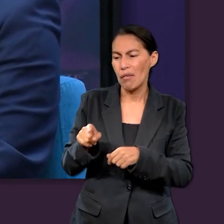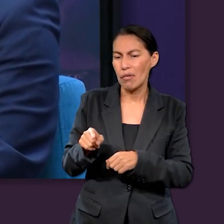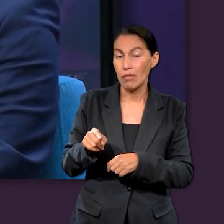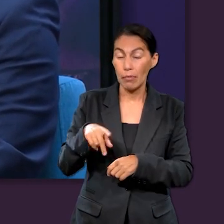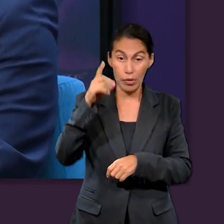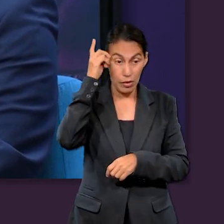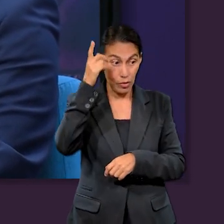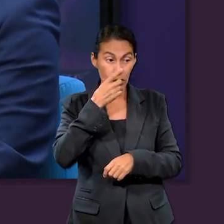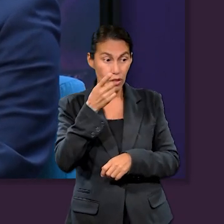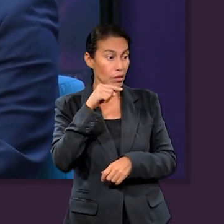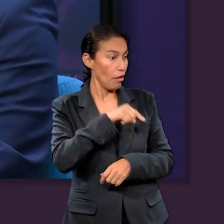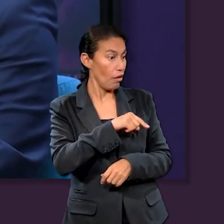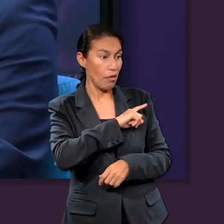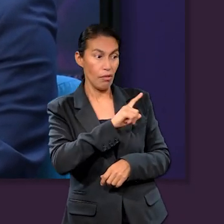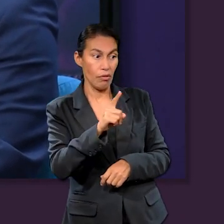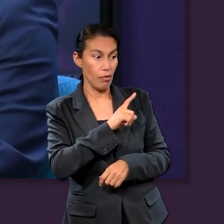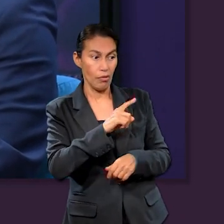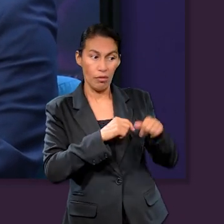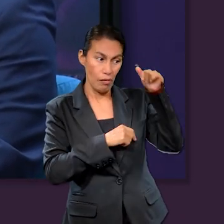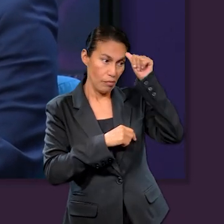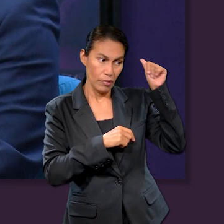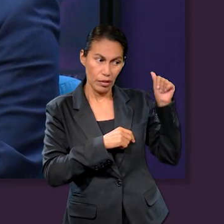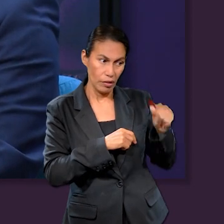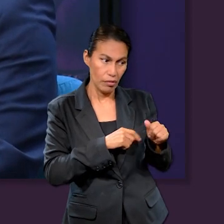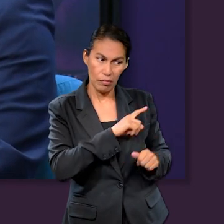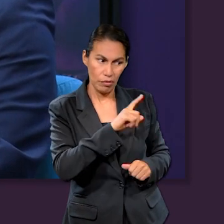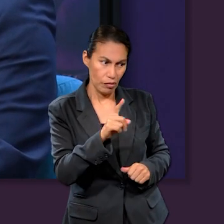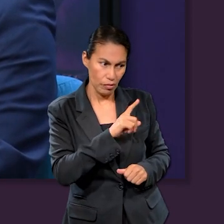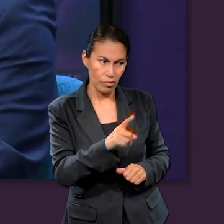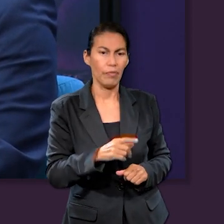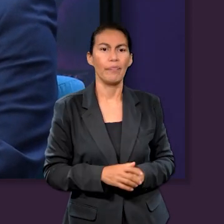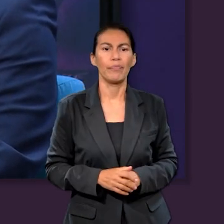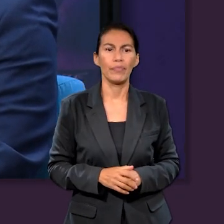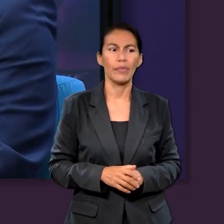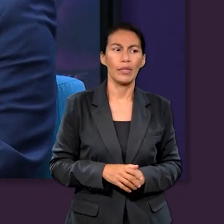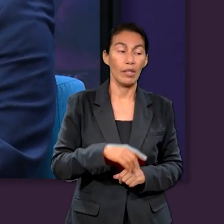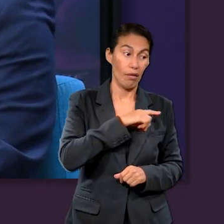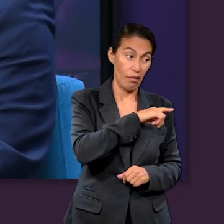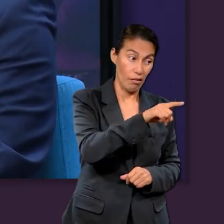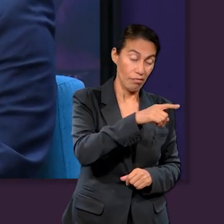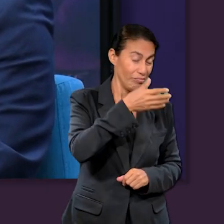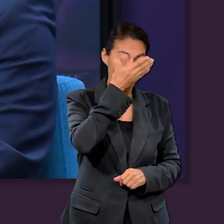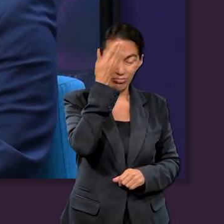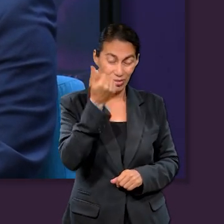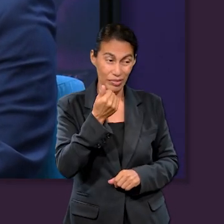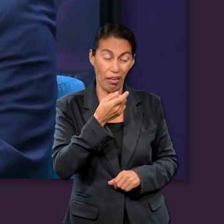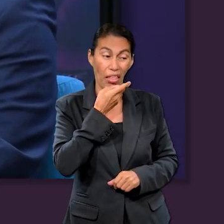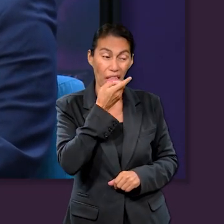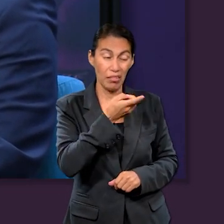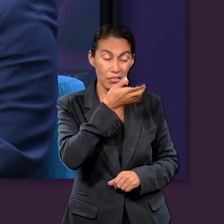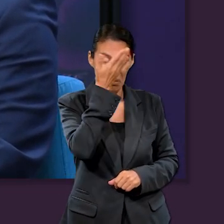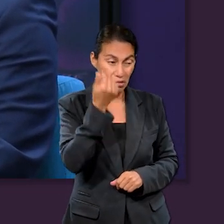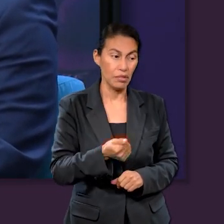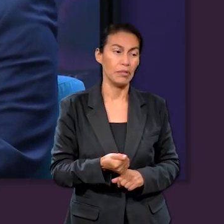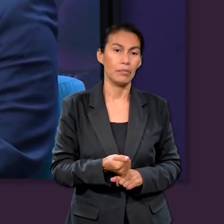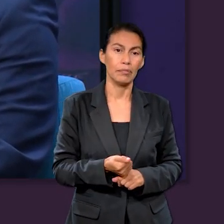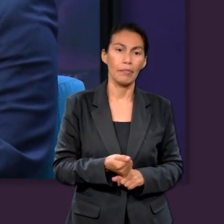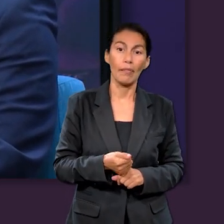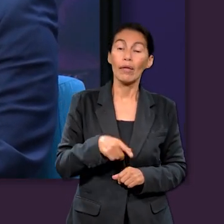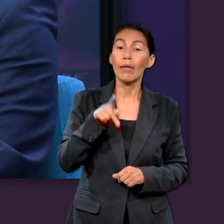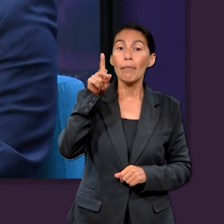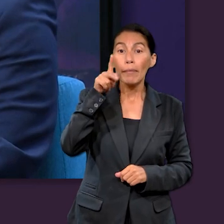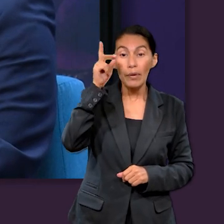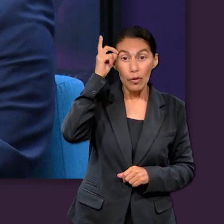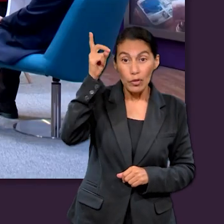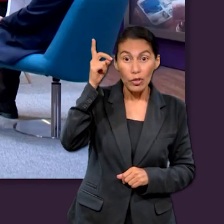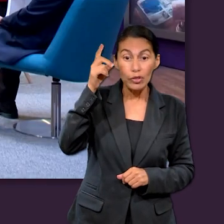dice que el sufrimiento de Job no es porque ha pecado, porque le dice a sus amigos que han hablado de cosas que no sabían. Pero Dios